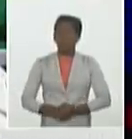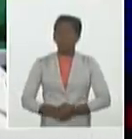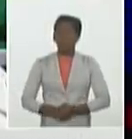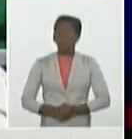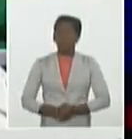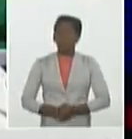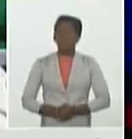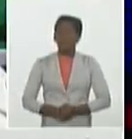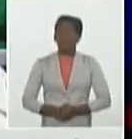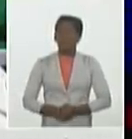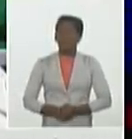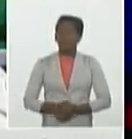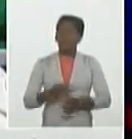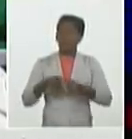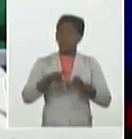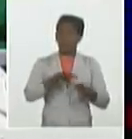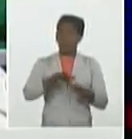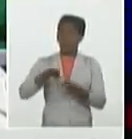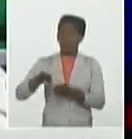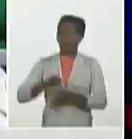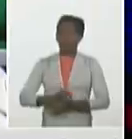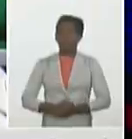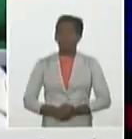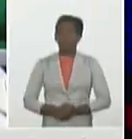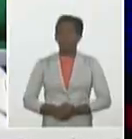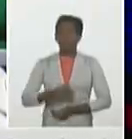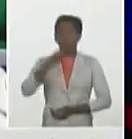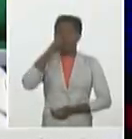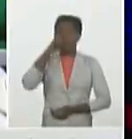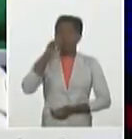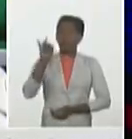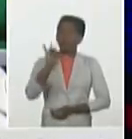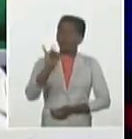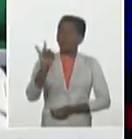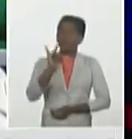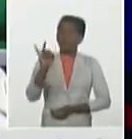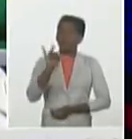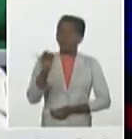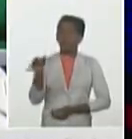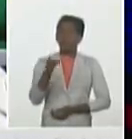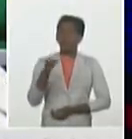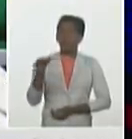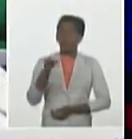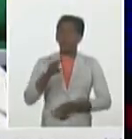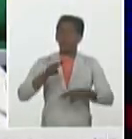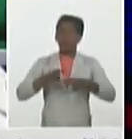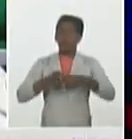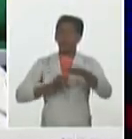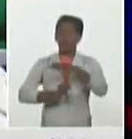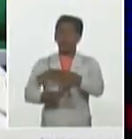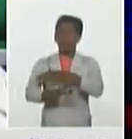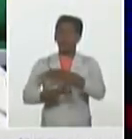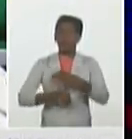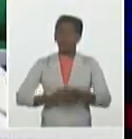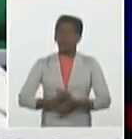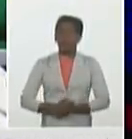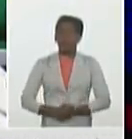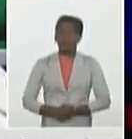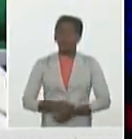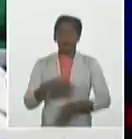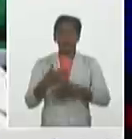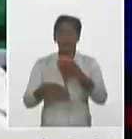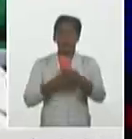Fallece un paciente de 77 años de edad, del municipio de Guanabacoa del Este, hipertensión